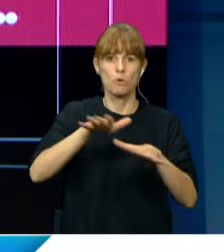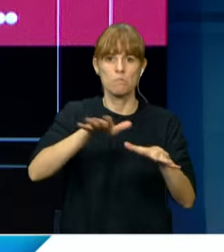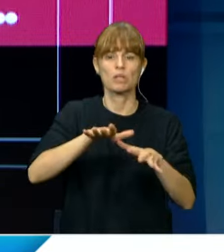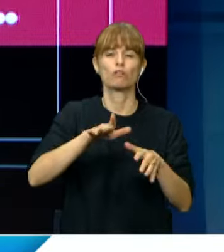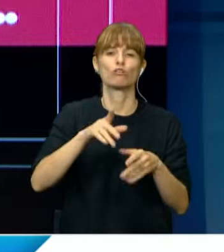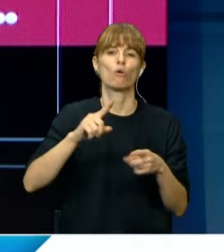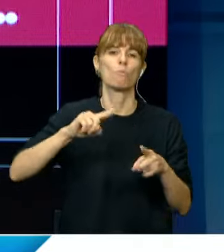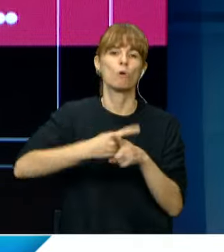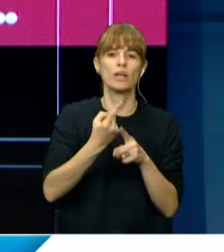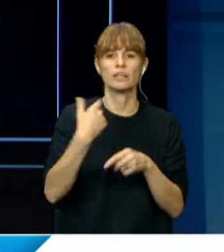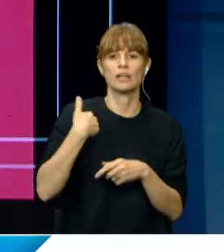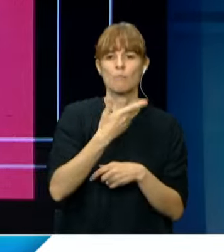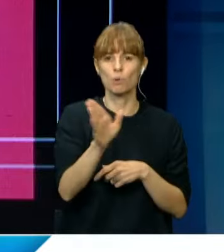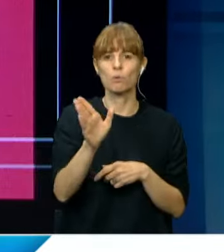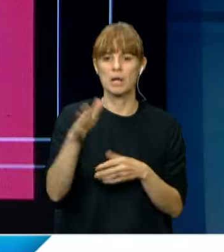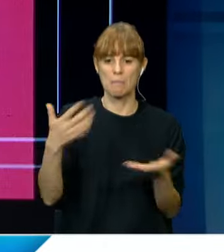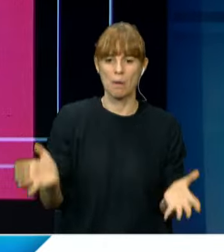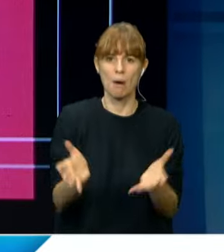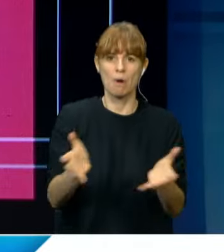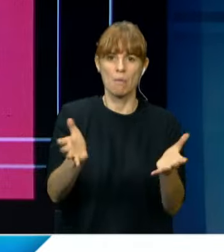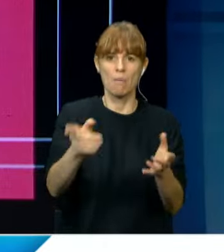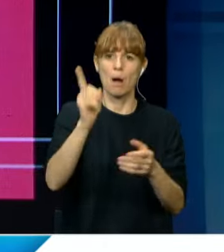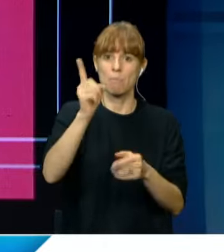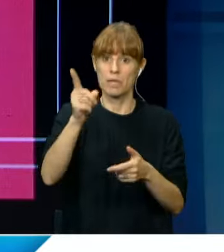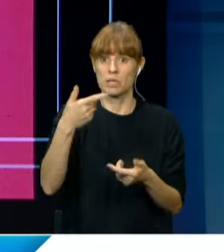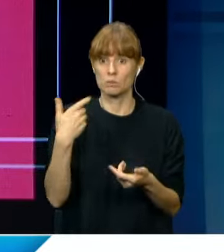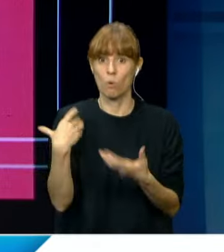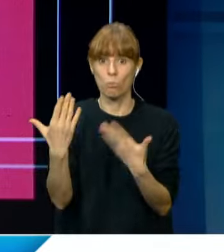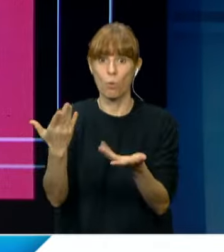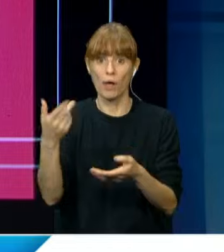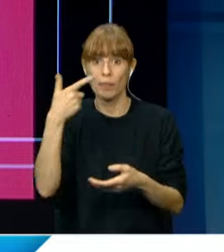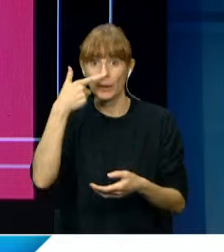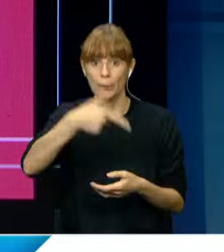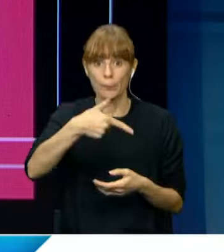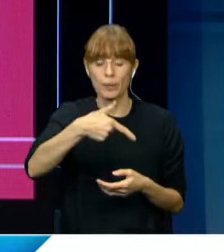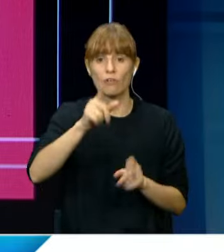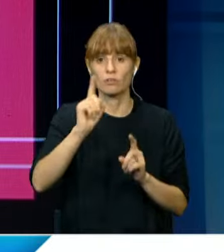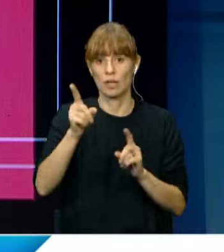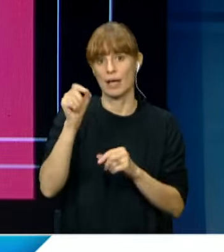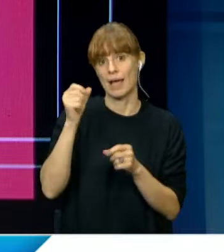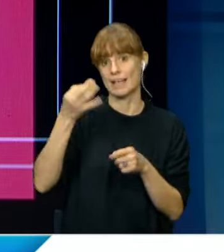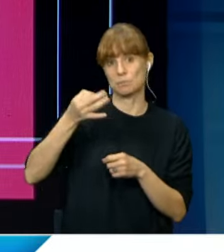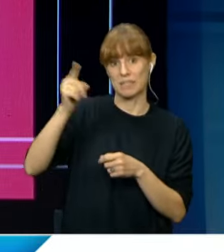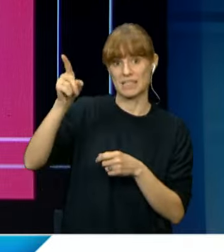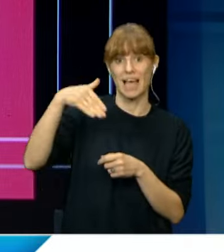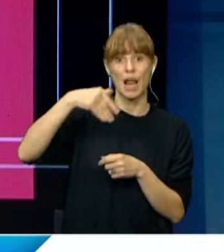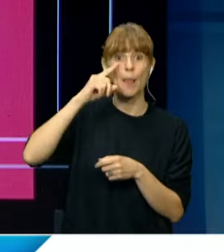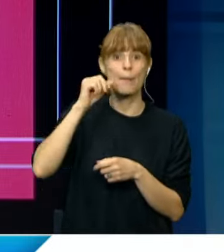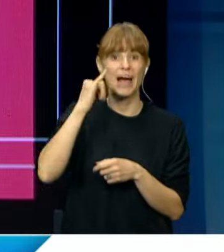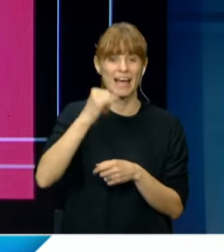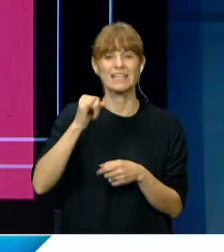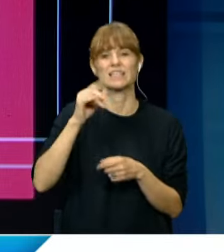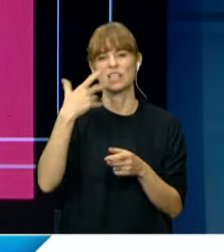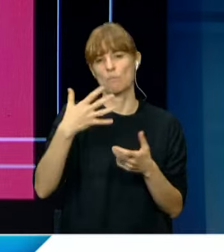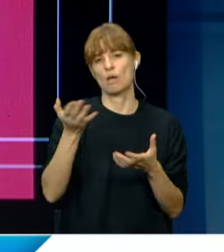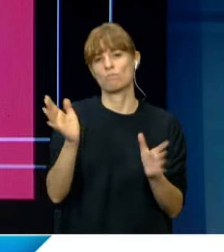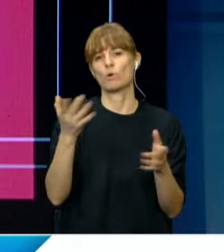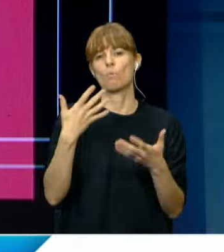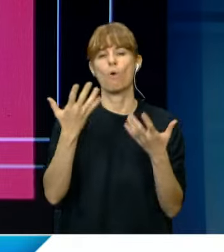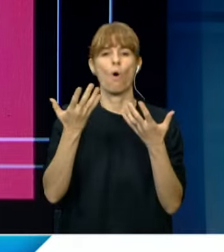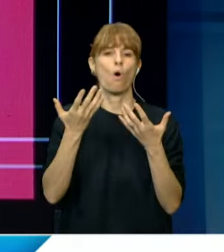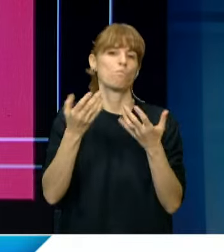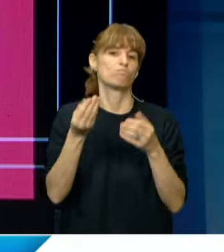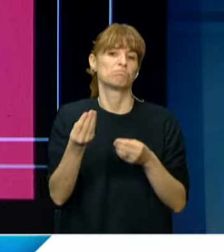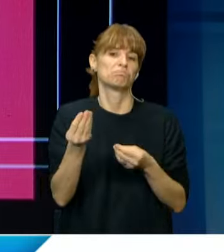su uso, incluyendo incentivos para la flota pública y proyectos de autoconsumo. Se